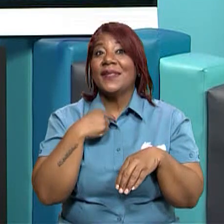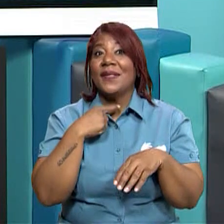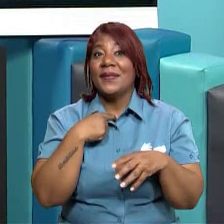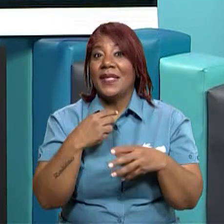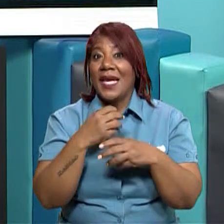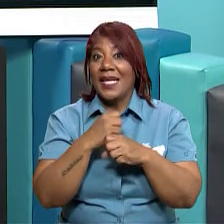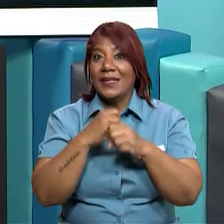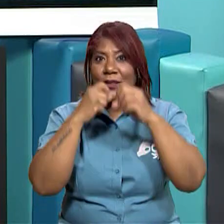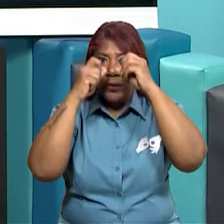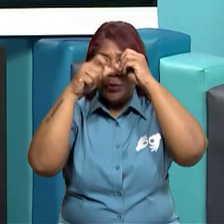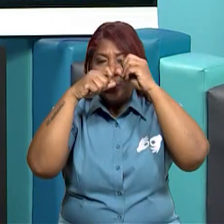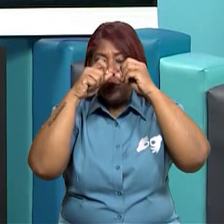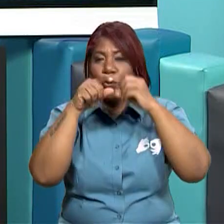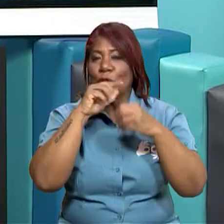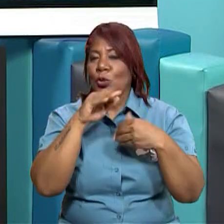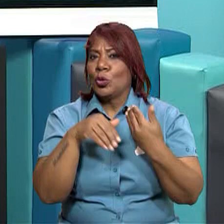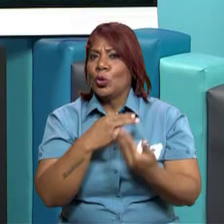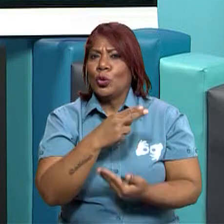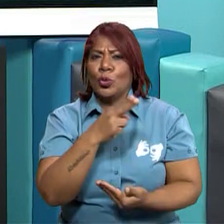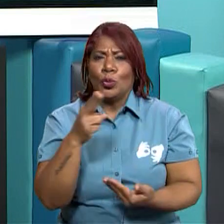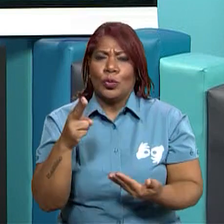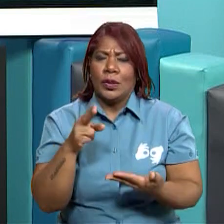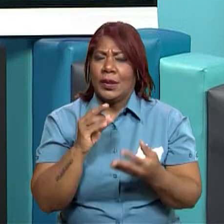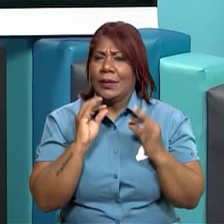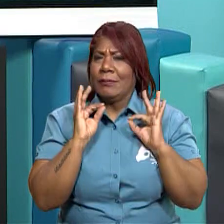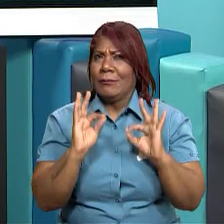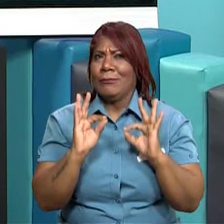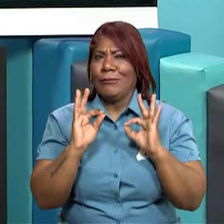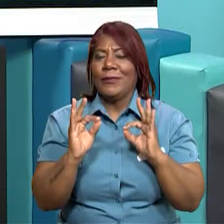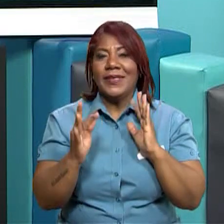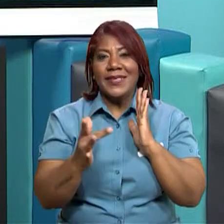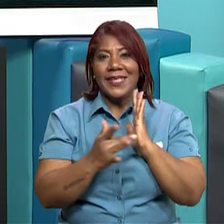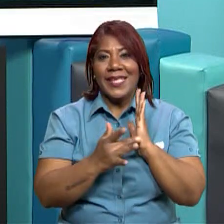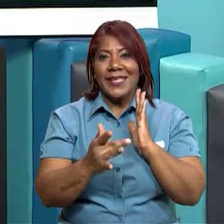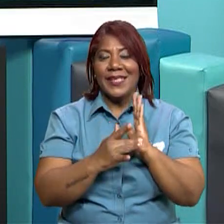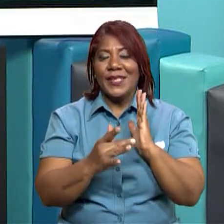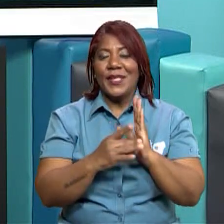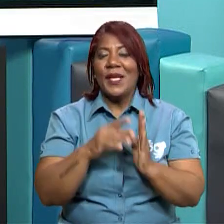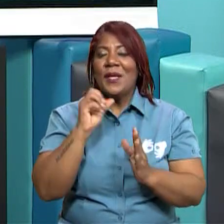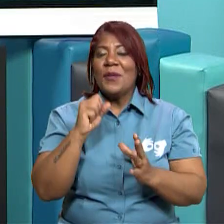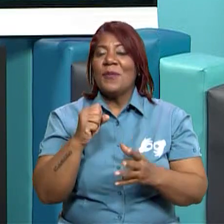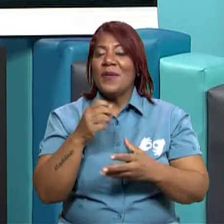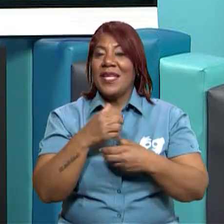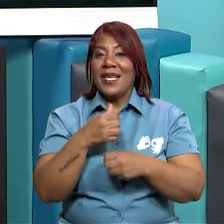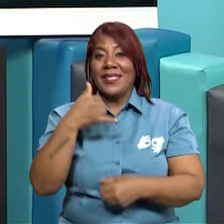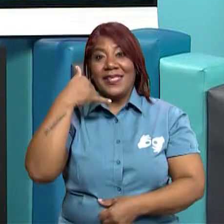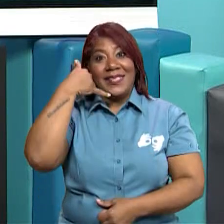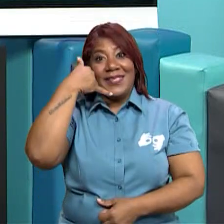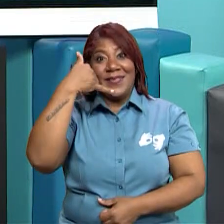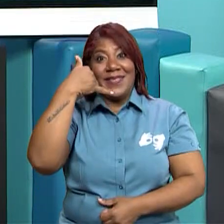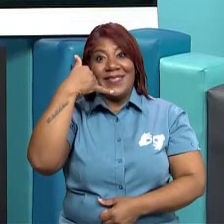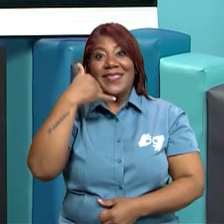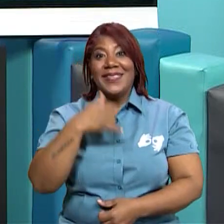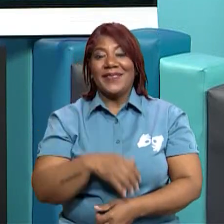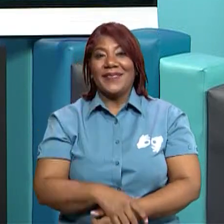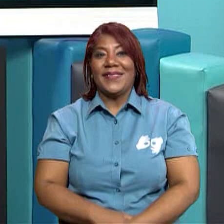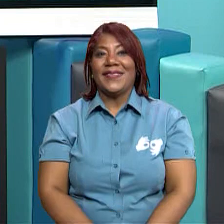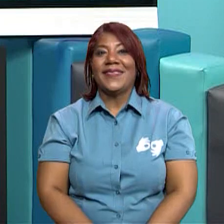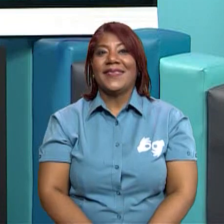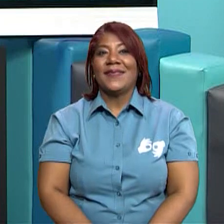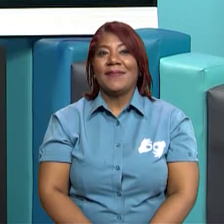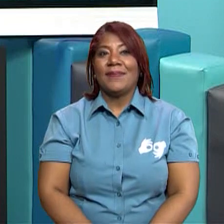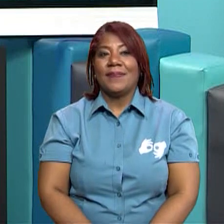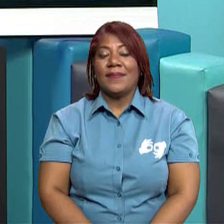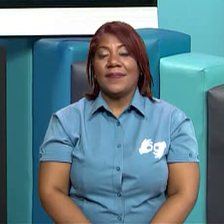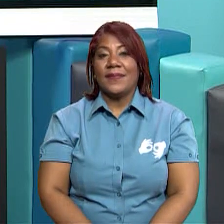porque yo sé que manejas muy bien la tecnología y que con tu celular puedes hacer este pequeño video. Y